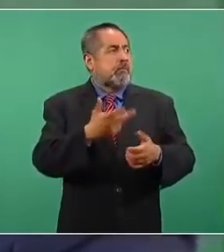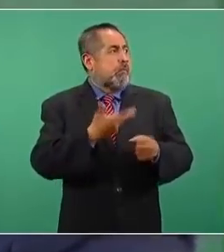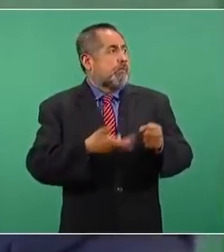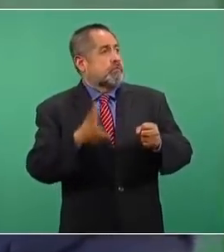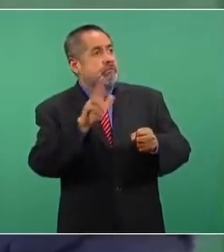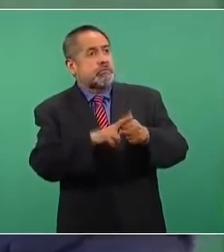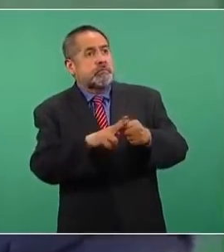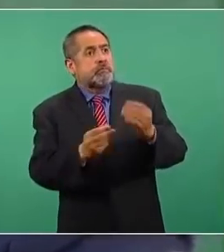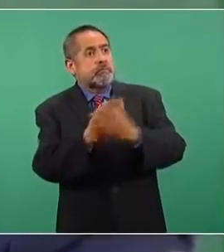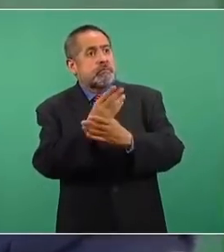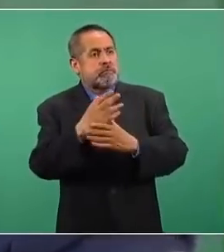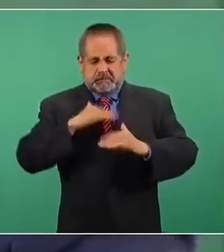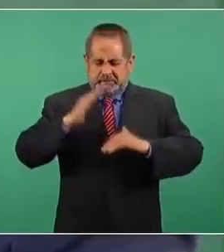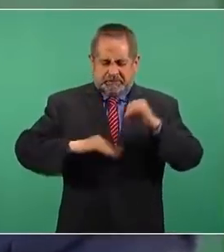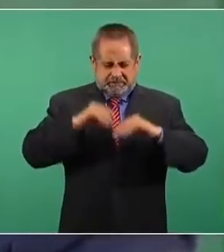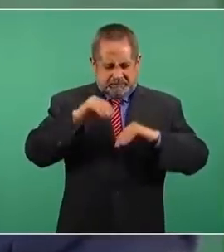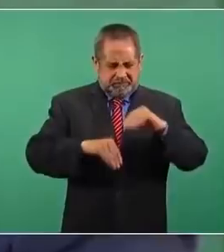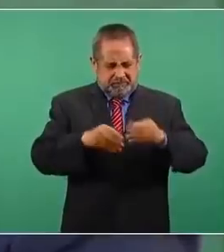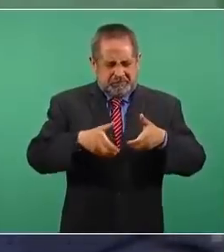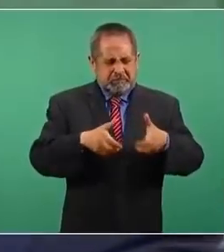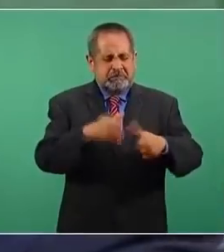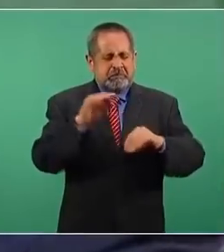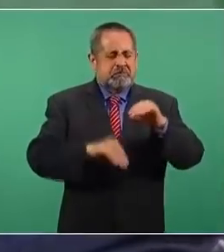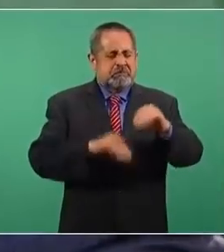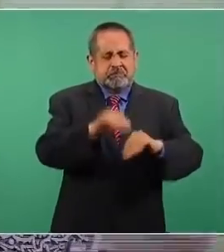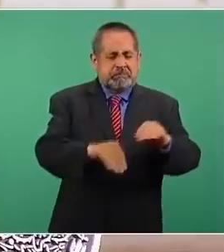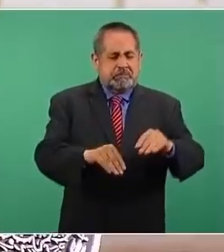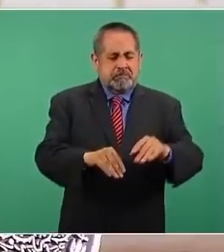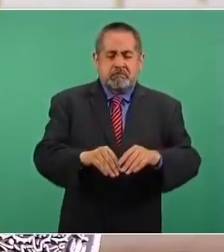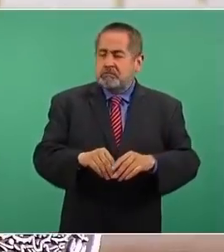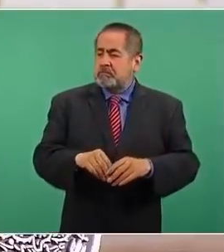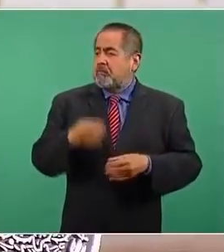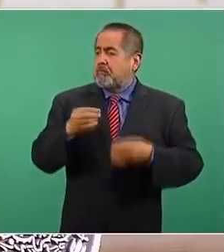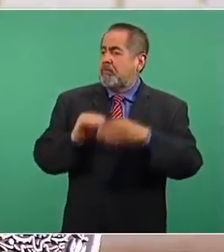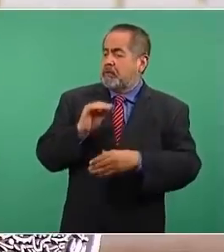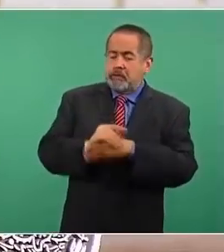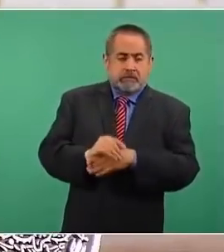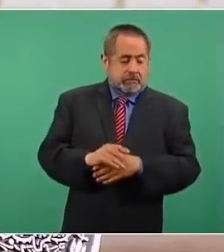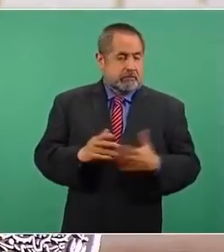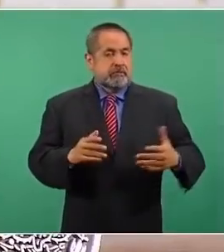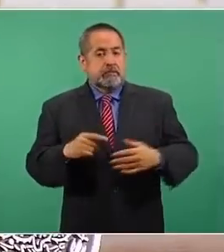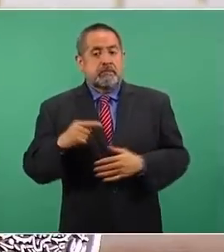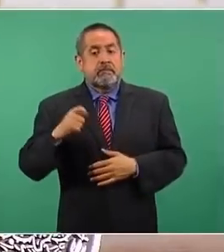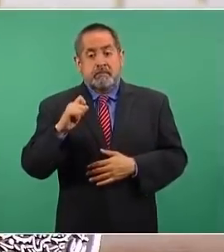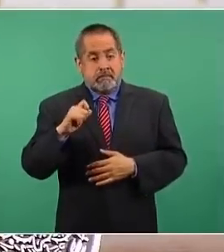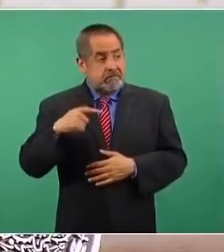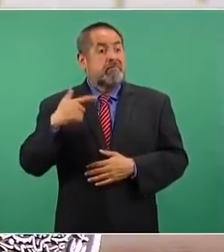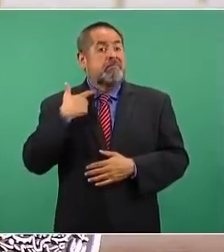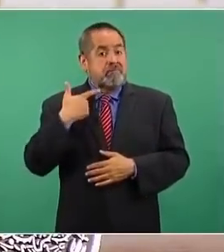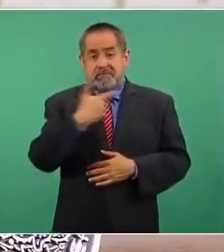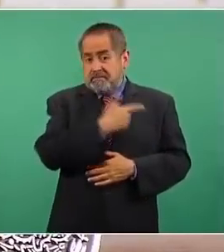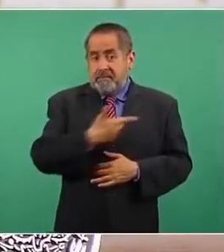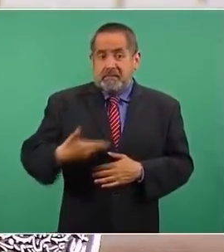y ahí sí el presidente Fox dio la orden